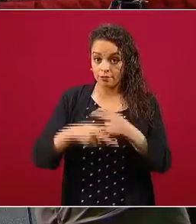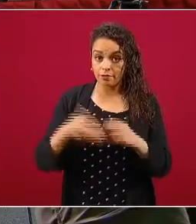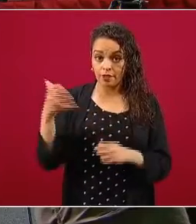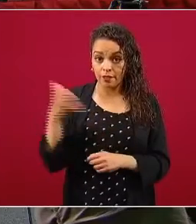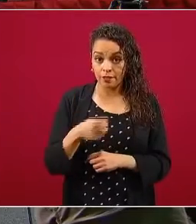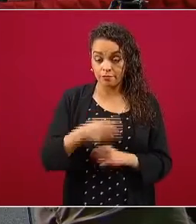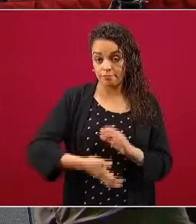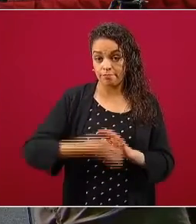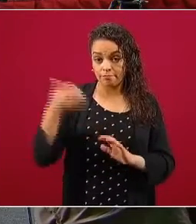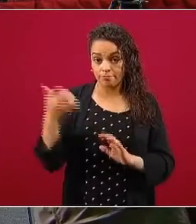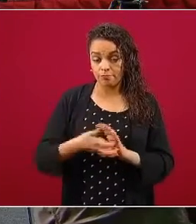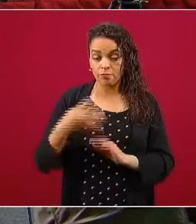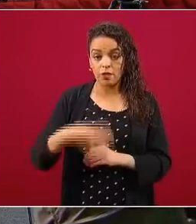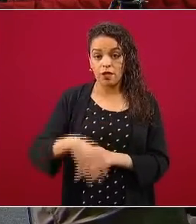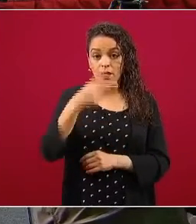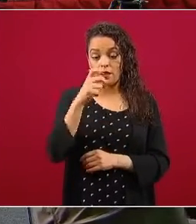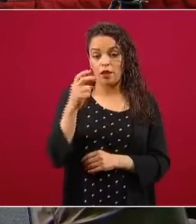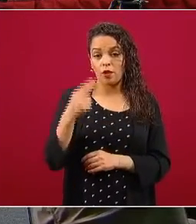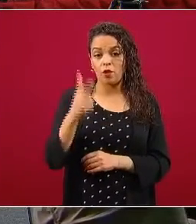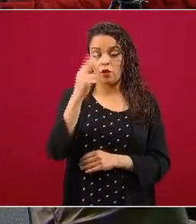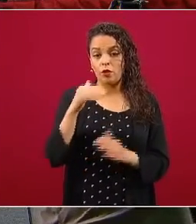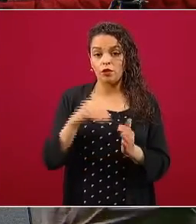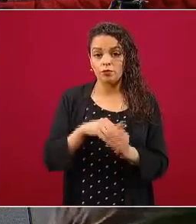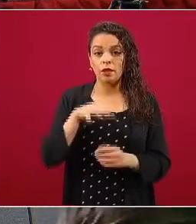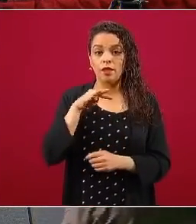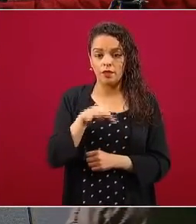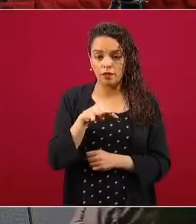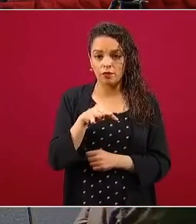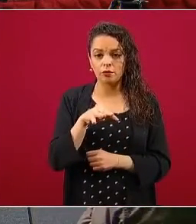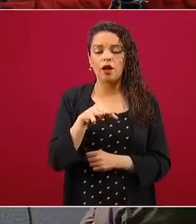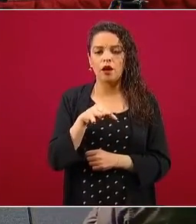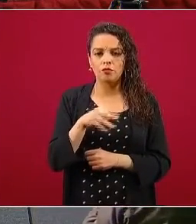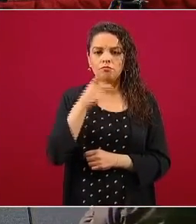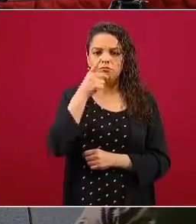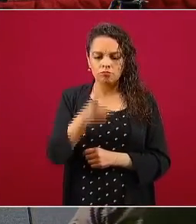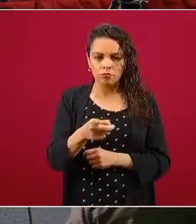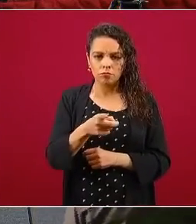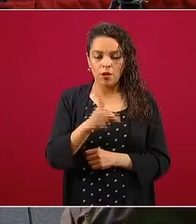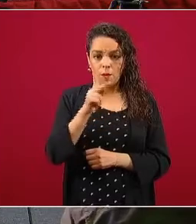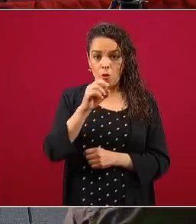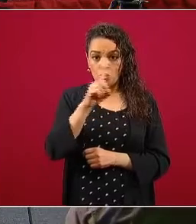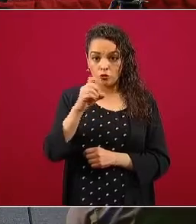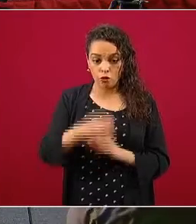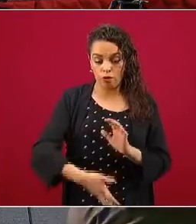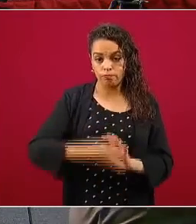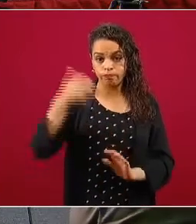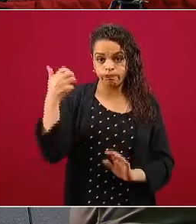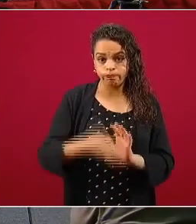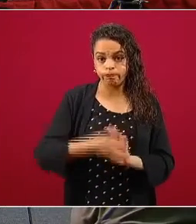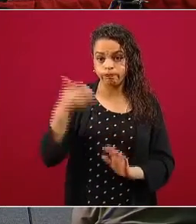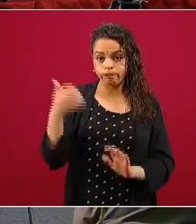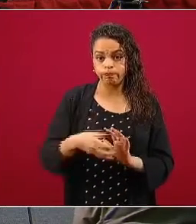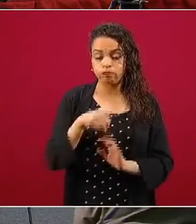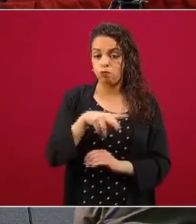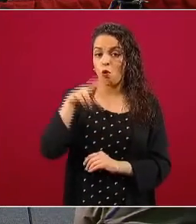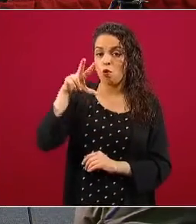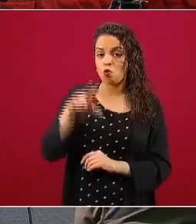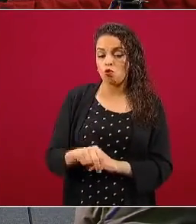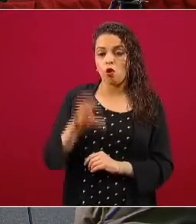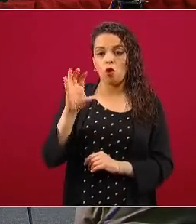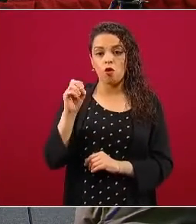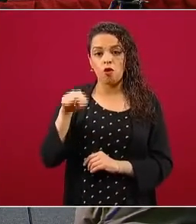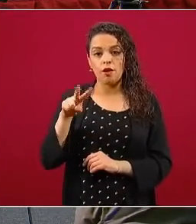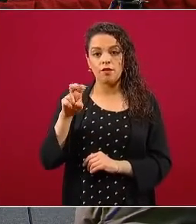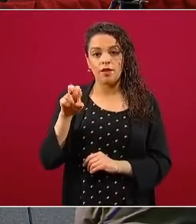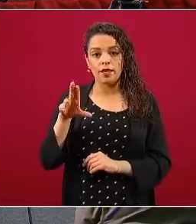Hidrocarburos el 14 de noviembre de 2019 contempla la perforación de un pozo no convencional, el cual no tiene programa